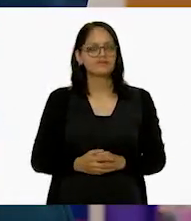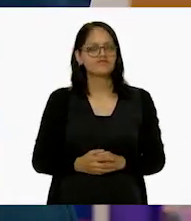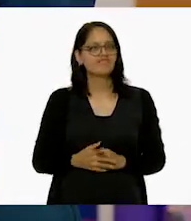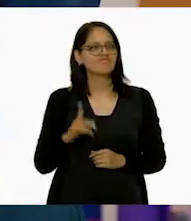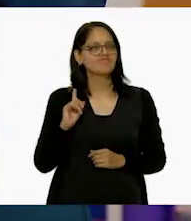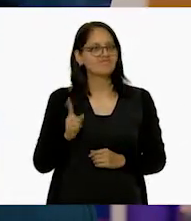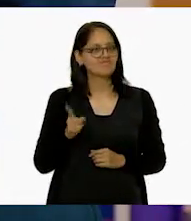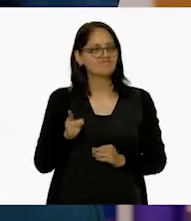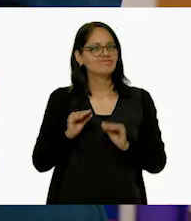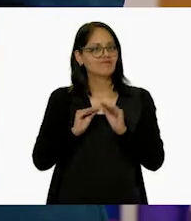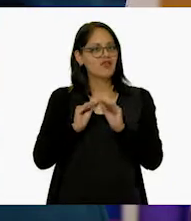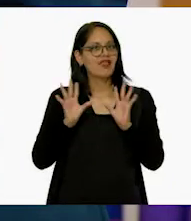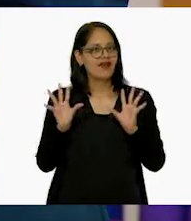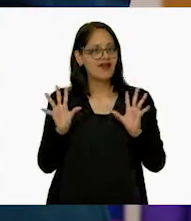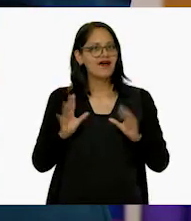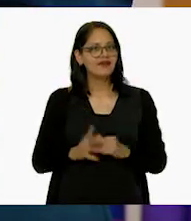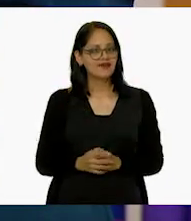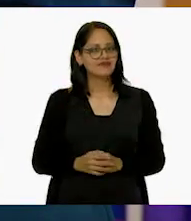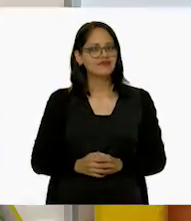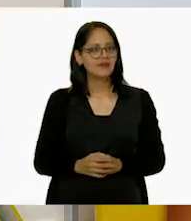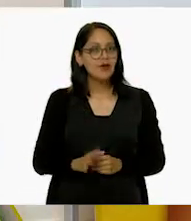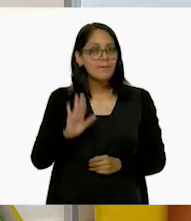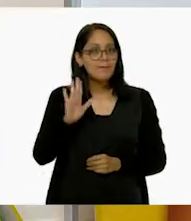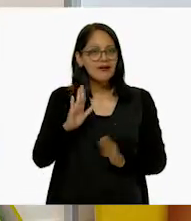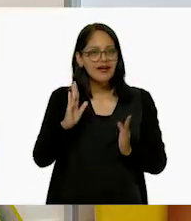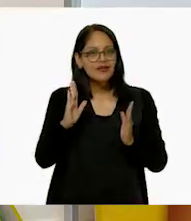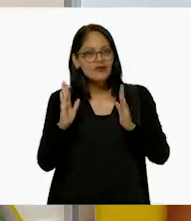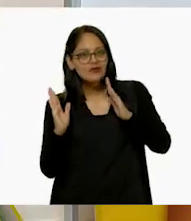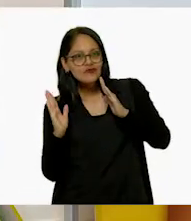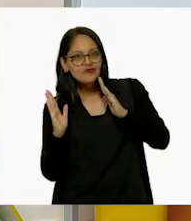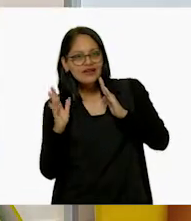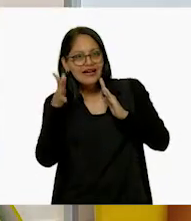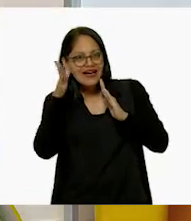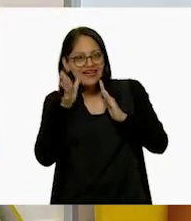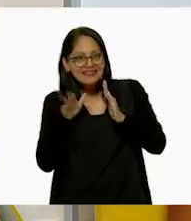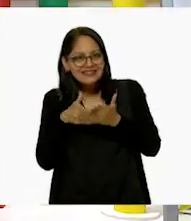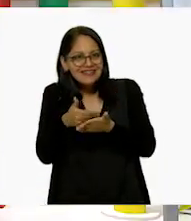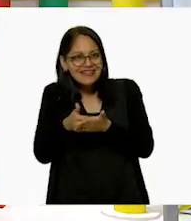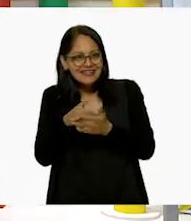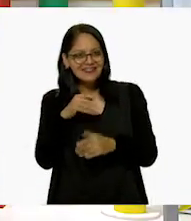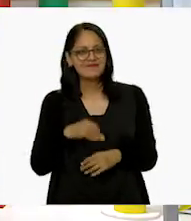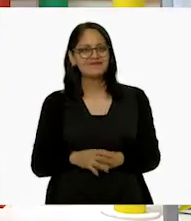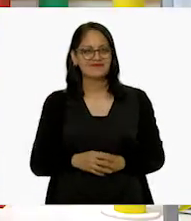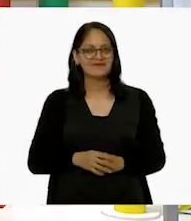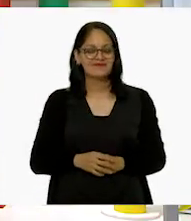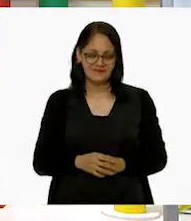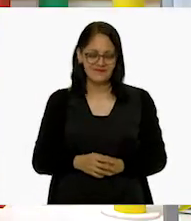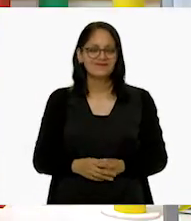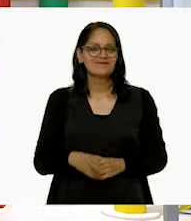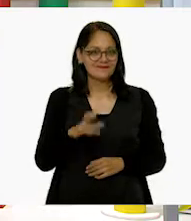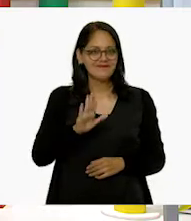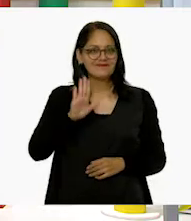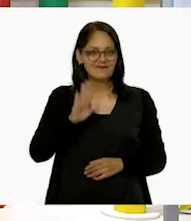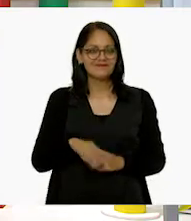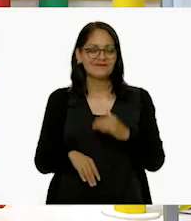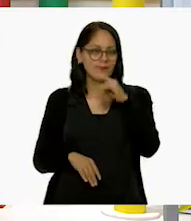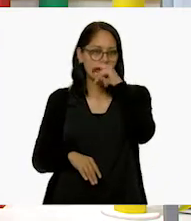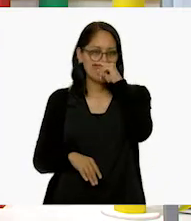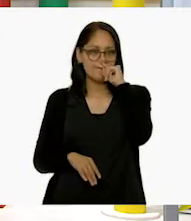Claro. Y es como si se estuviera cayendo. Que se va a ir de lado. Se va a ir de lado.